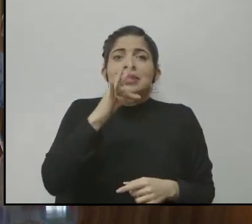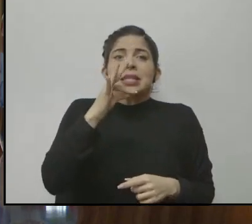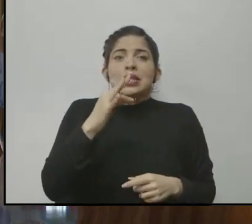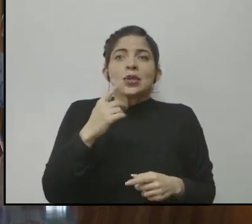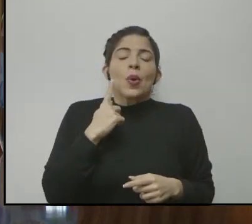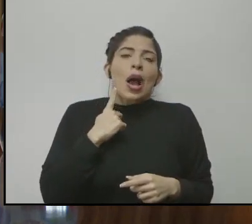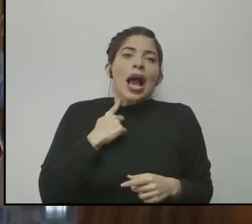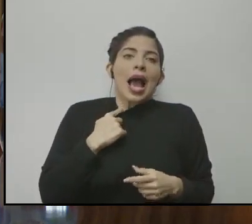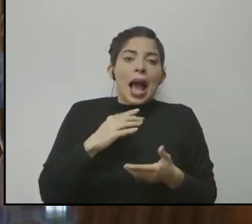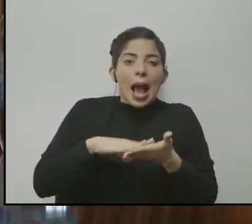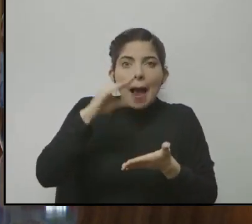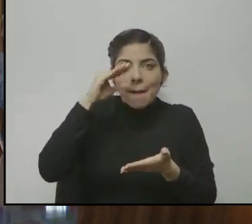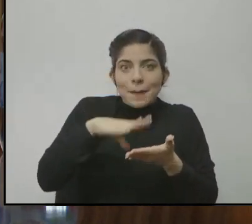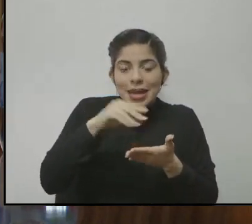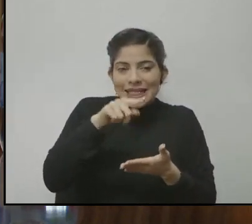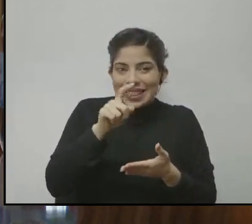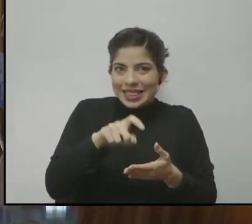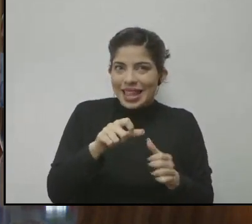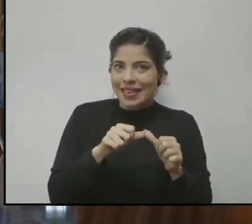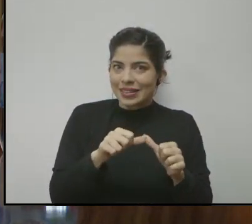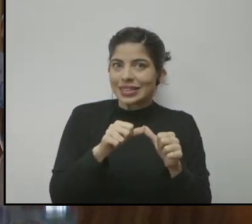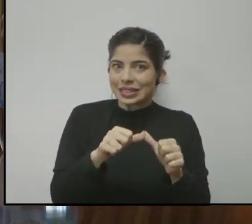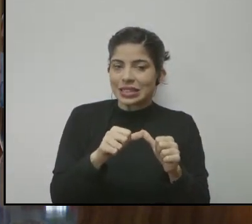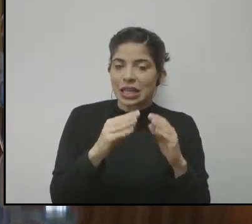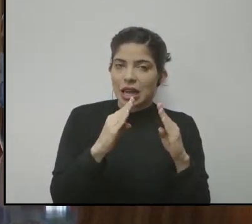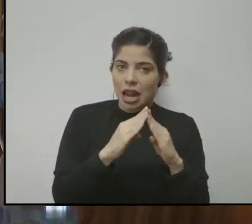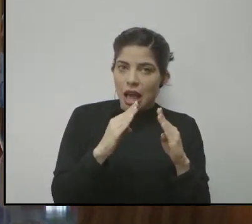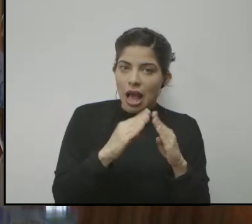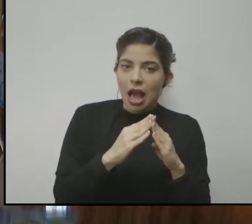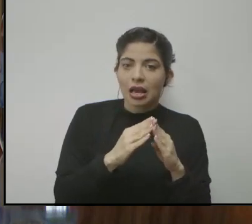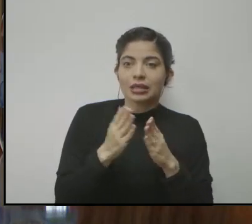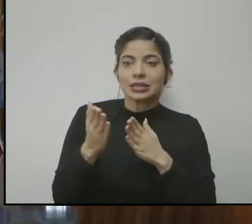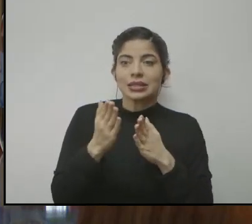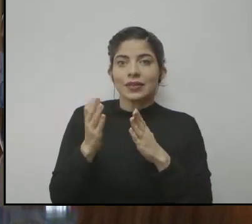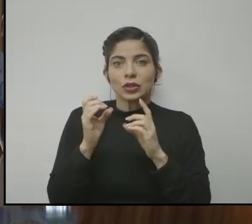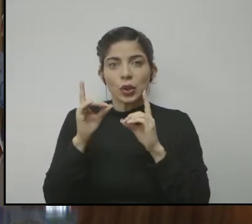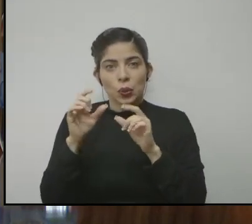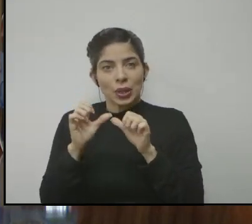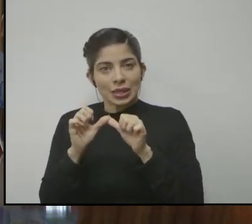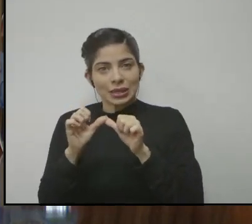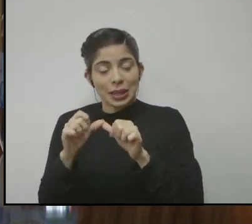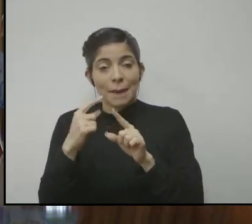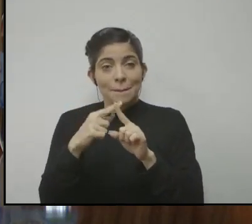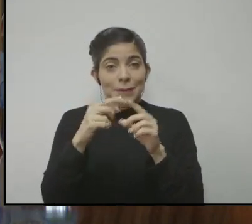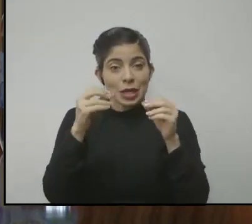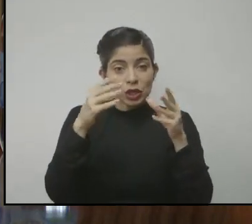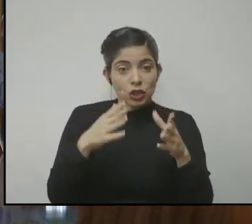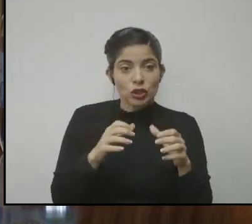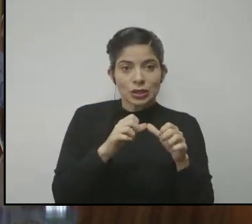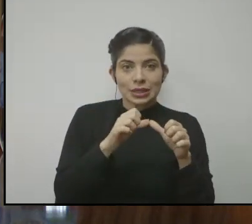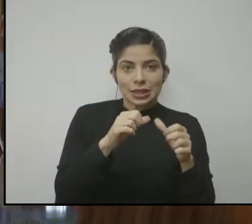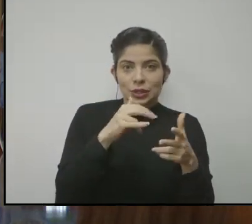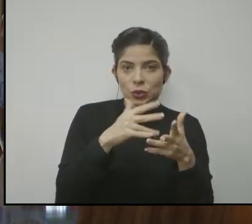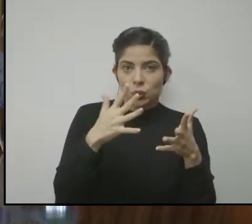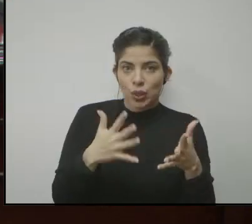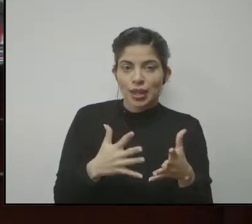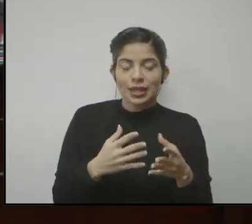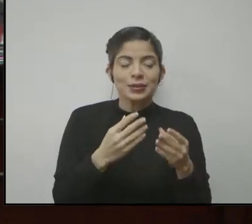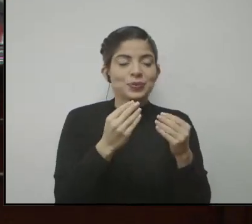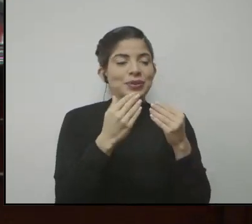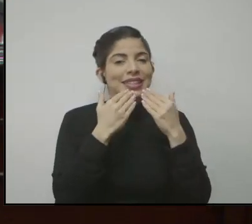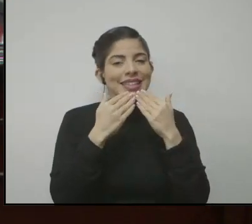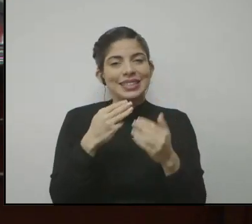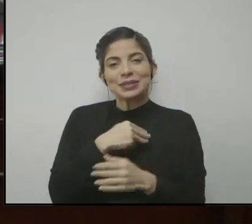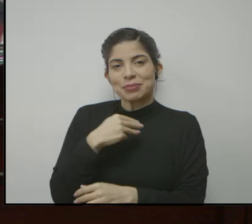esas ganas de aprender que tenemos que mantener en la casa, en el servicio educativo y también nuestros docentes con sus estudiantes. Muchas gracias,